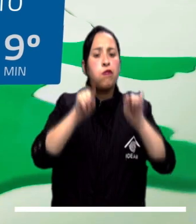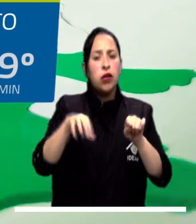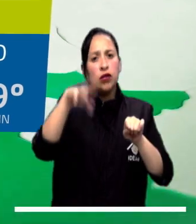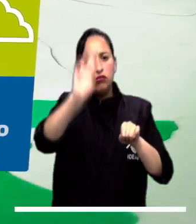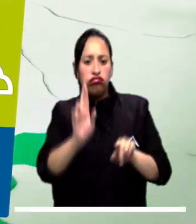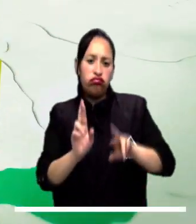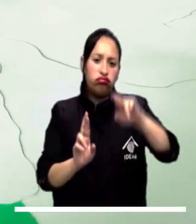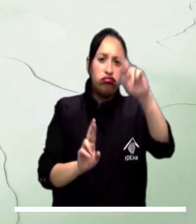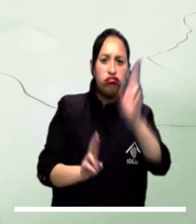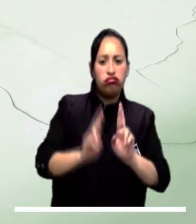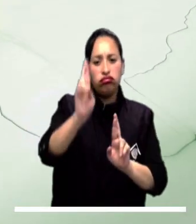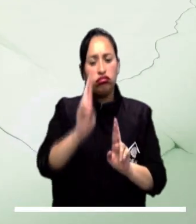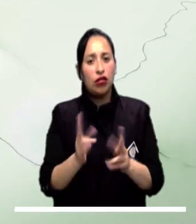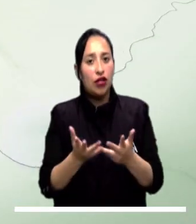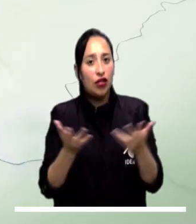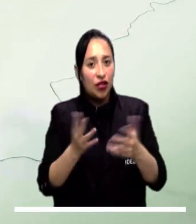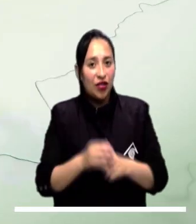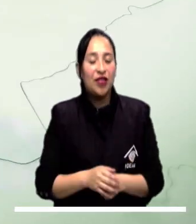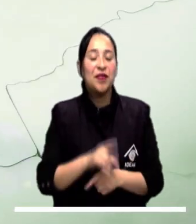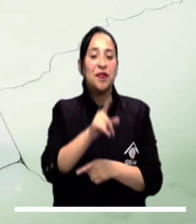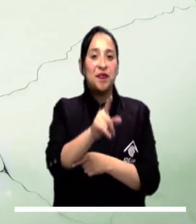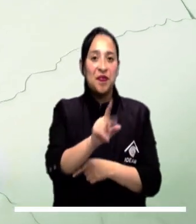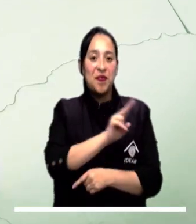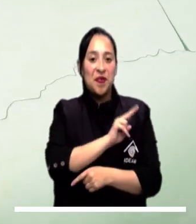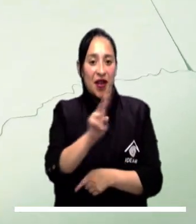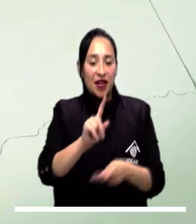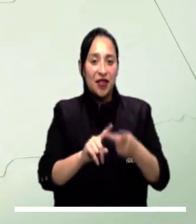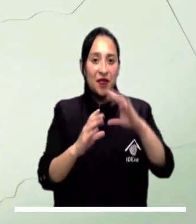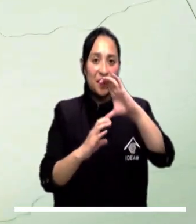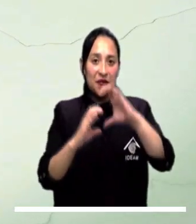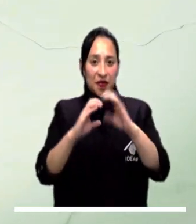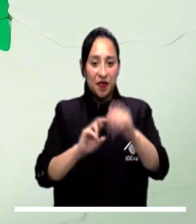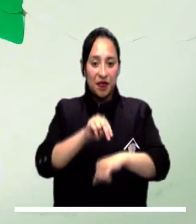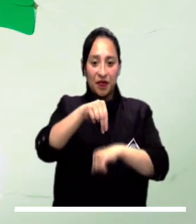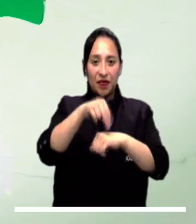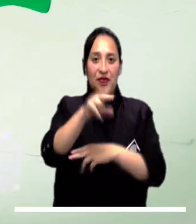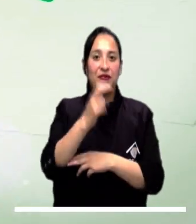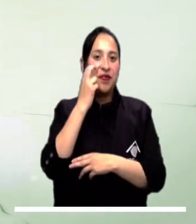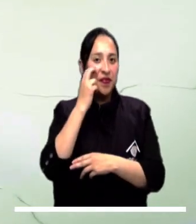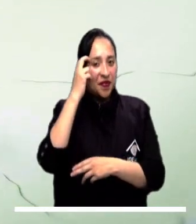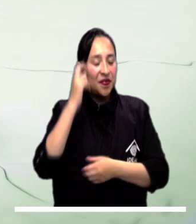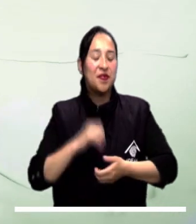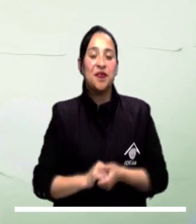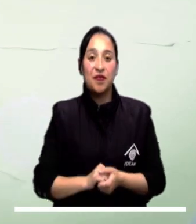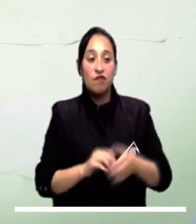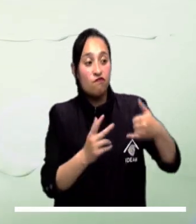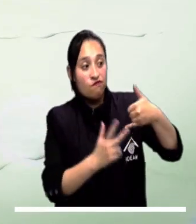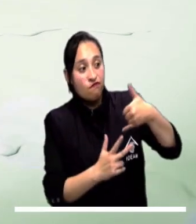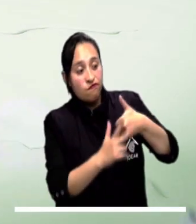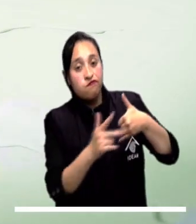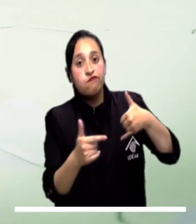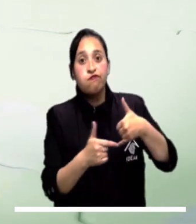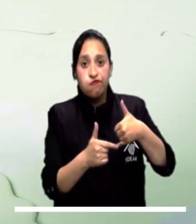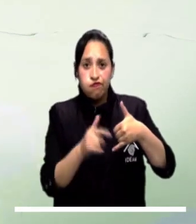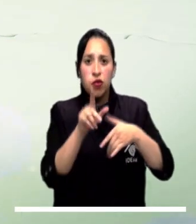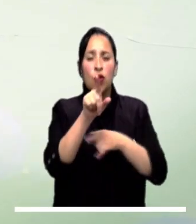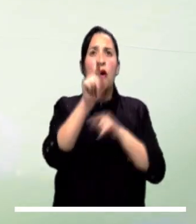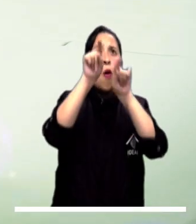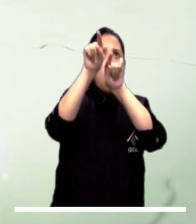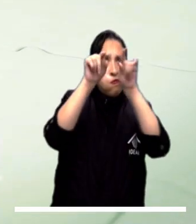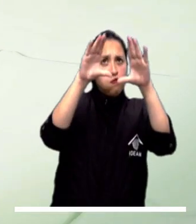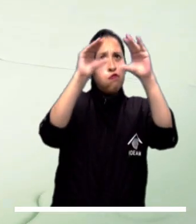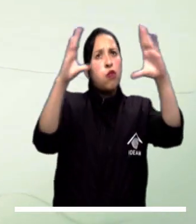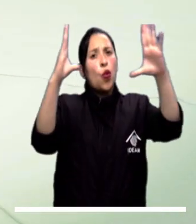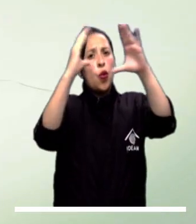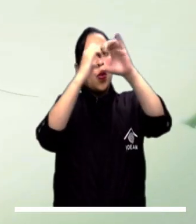algunas quizás con tormentas eléctricas, sobre sectores del occidente de Valle, Cauca, Nariño y norte de Chocó. En la región andina habrá una